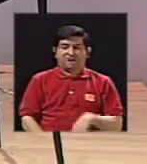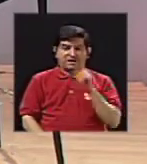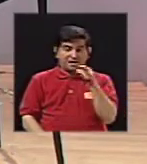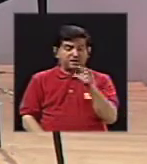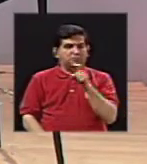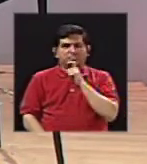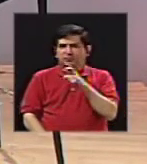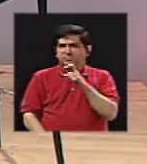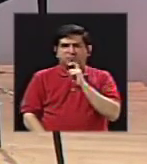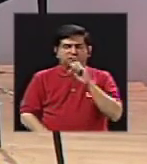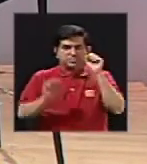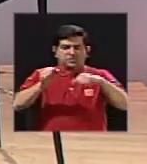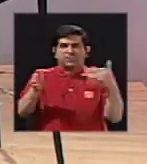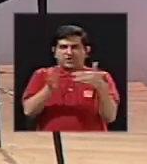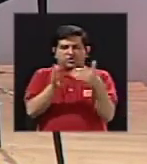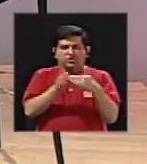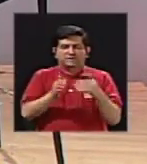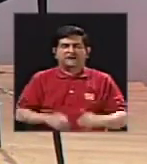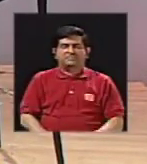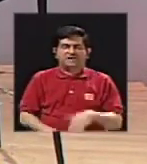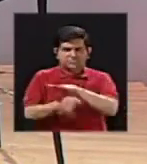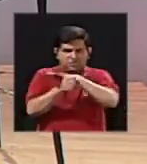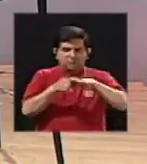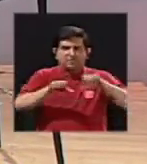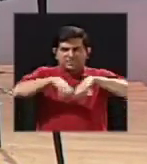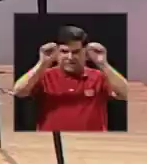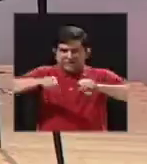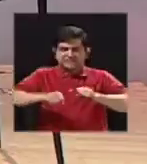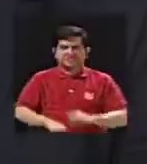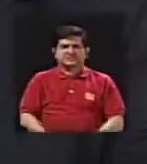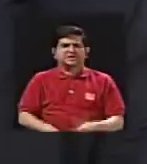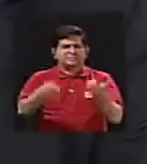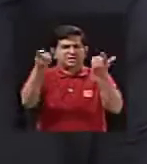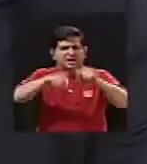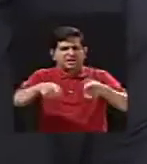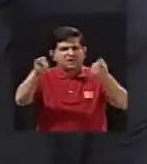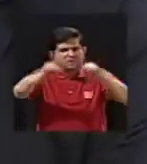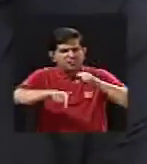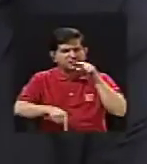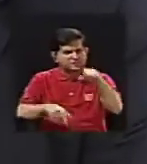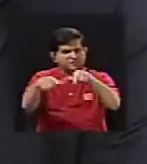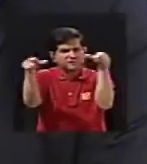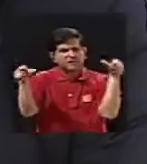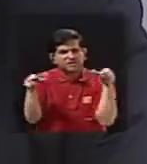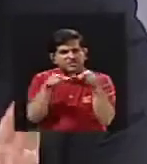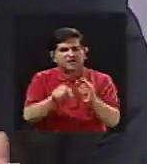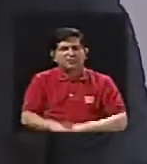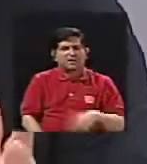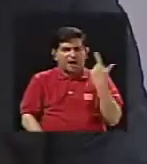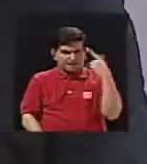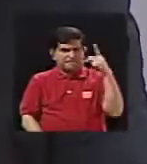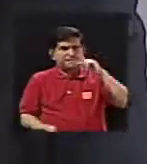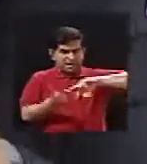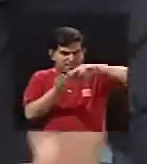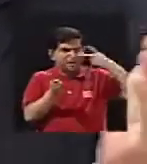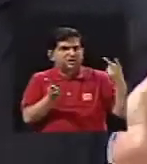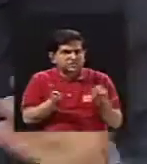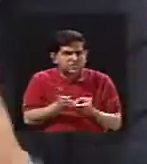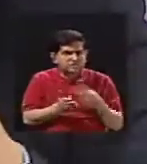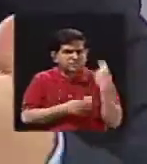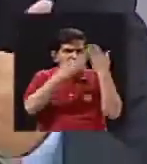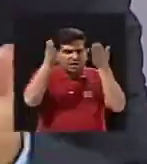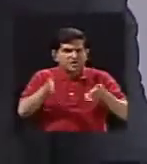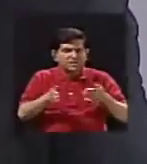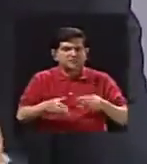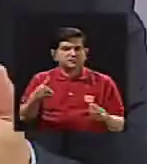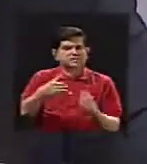es difícil de recargar un sistema como este. ¿Esto que está ocurriendo allí es, de alguna manera, peligroso para los vecinos